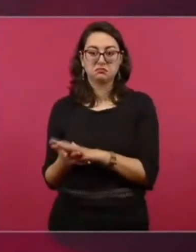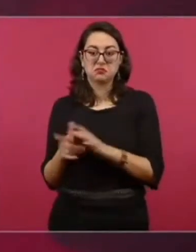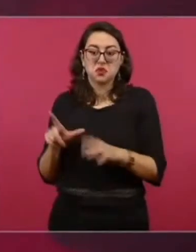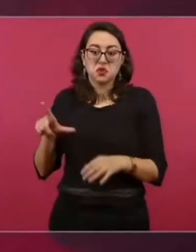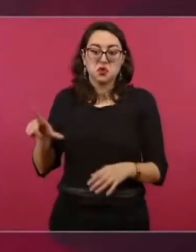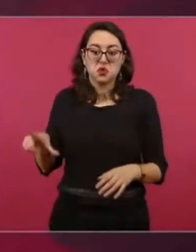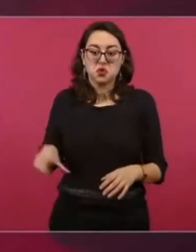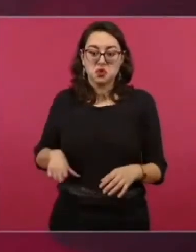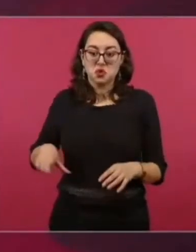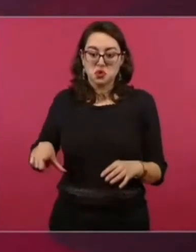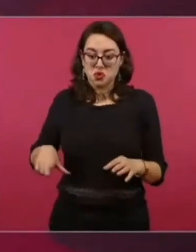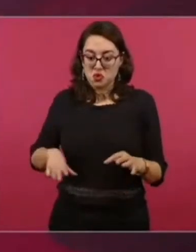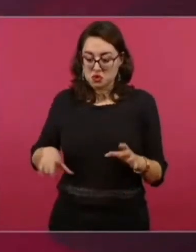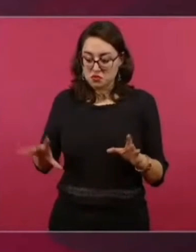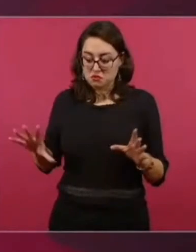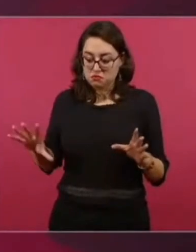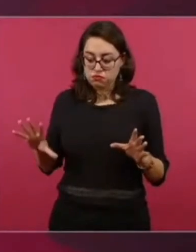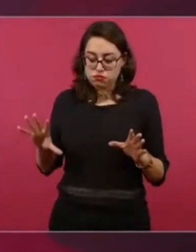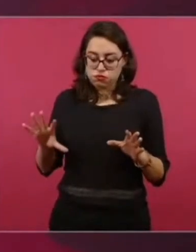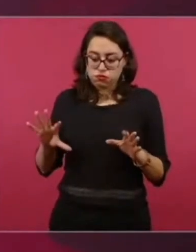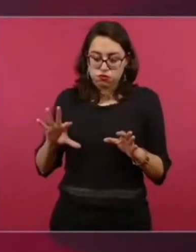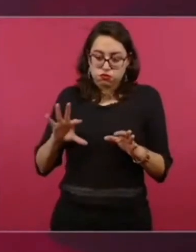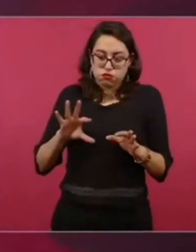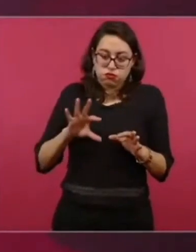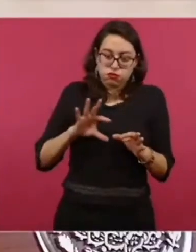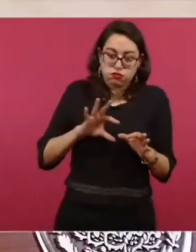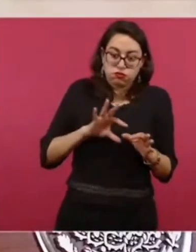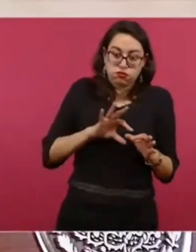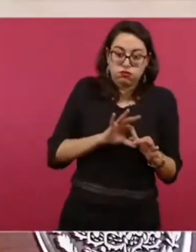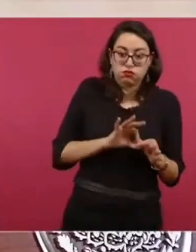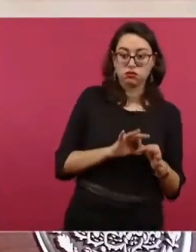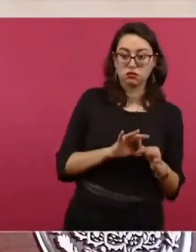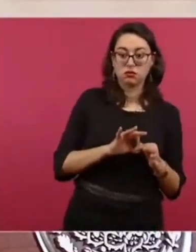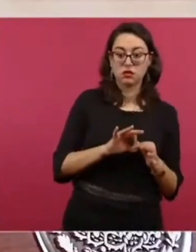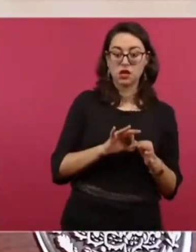a la política neoliberal.